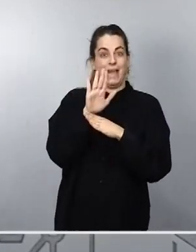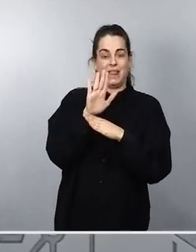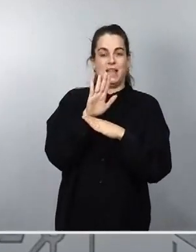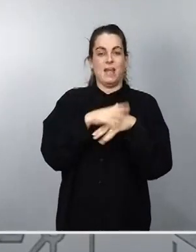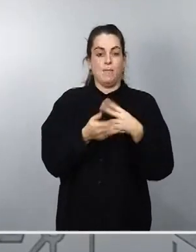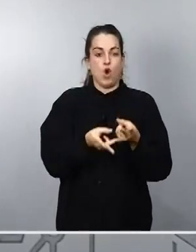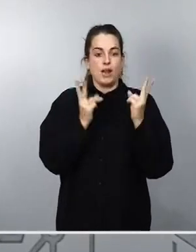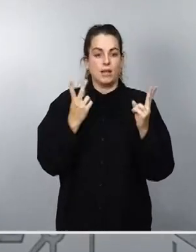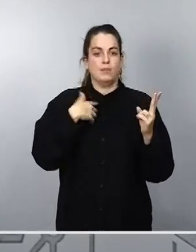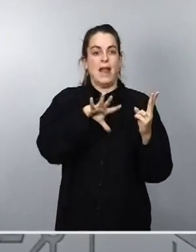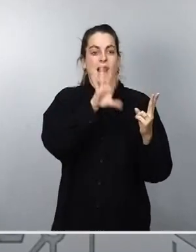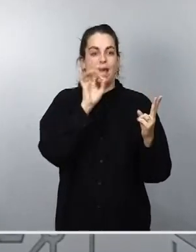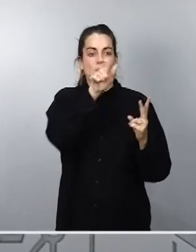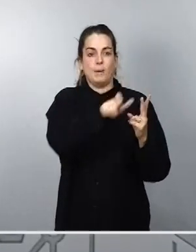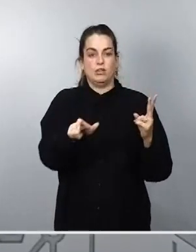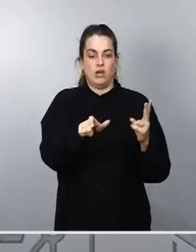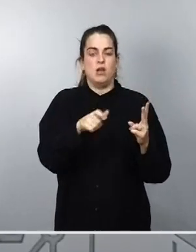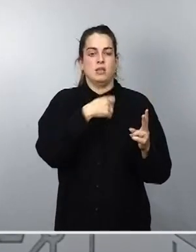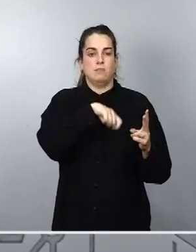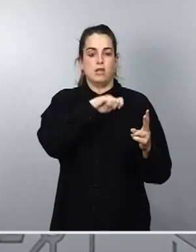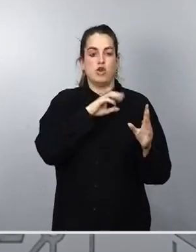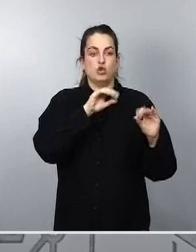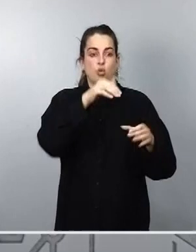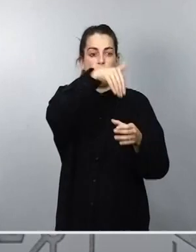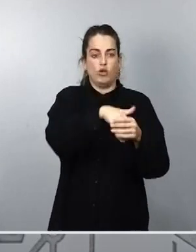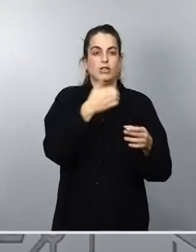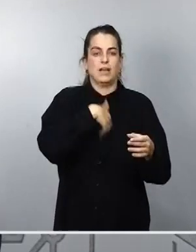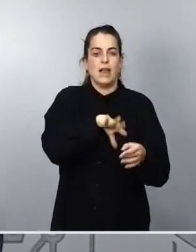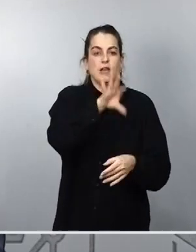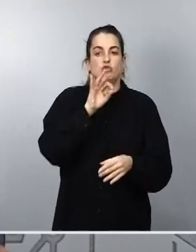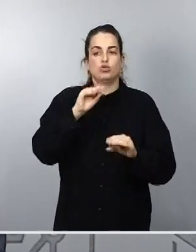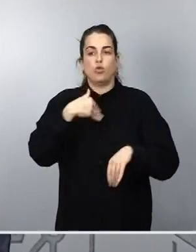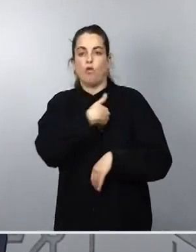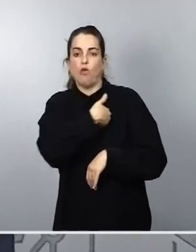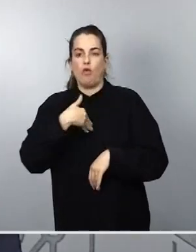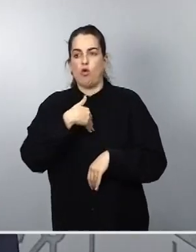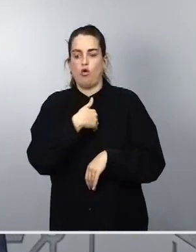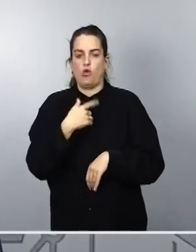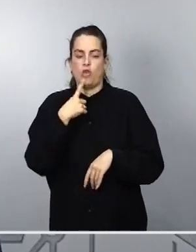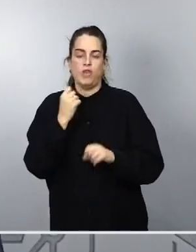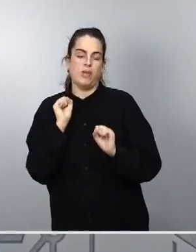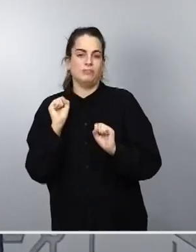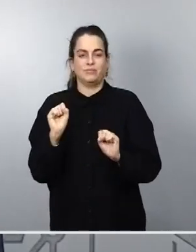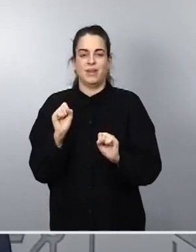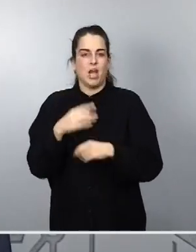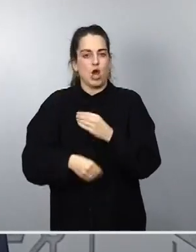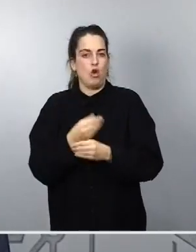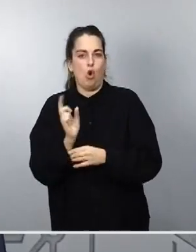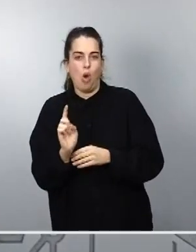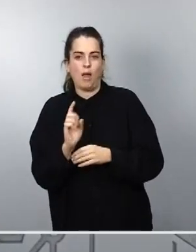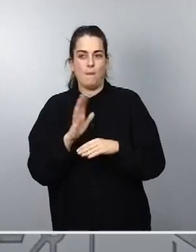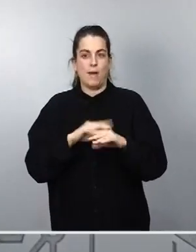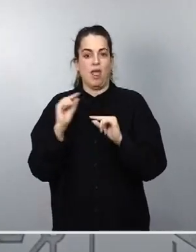españoles con su voto, que realicen su función de representación de esa voluntad popular, de debate en el Parlamento